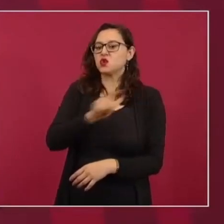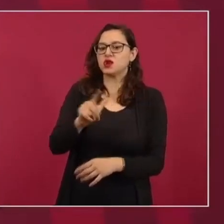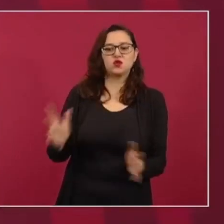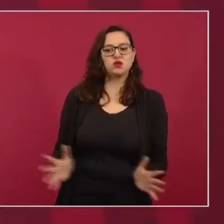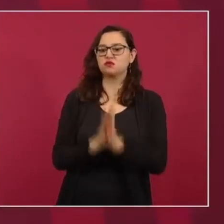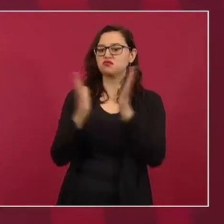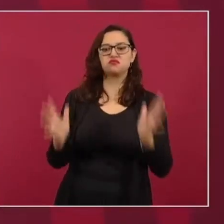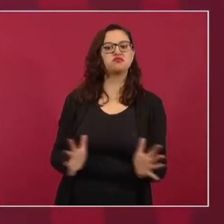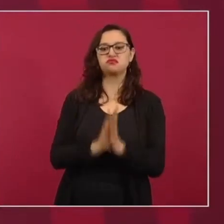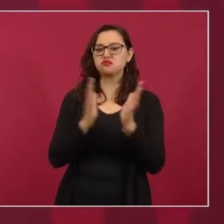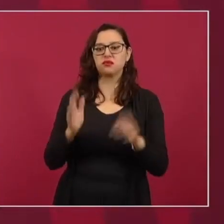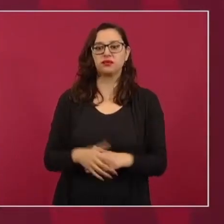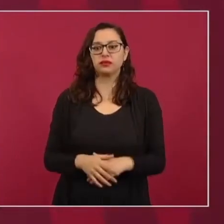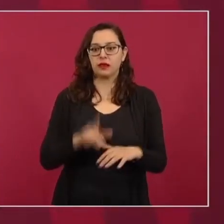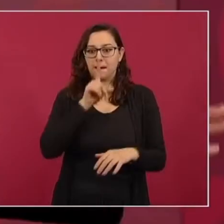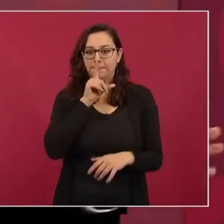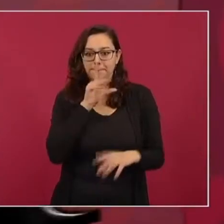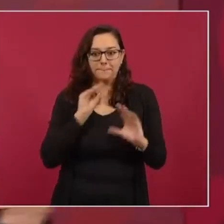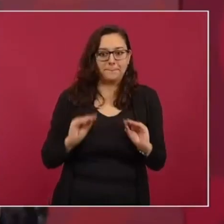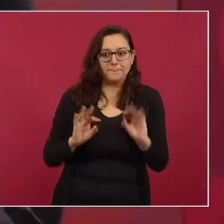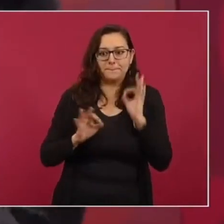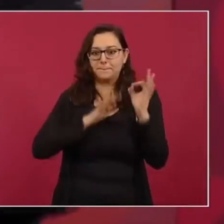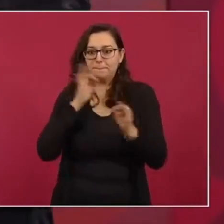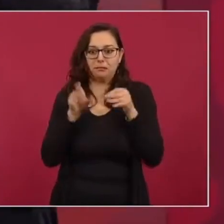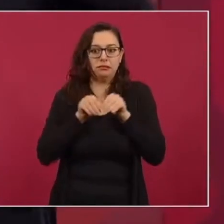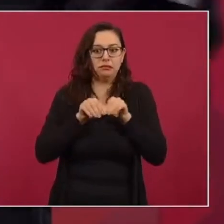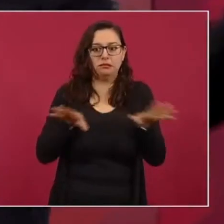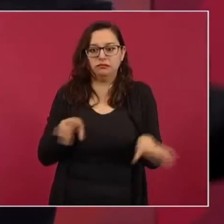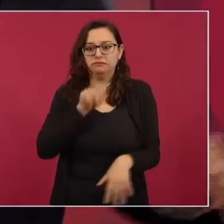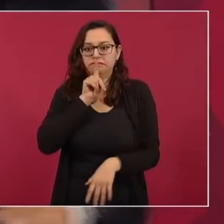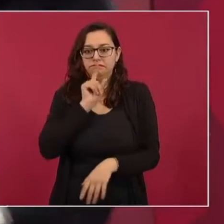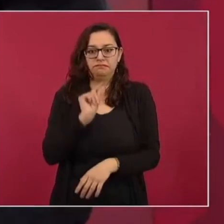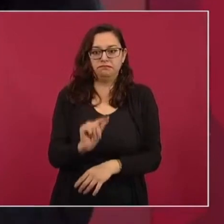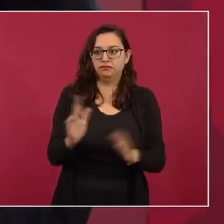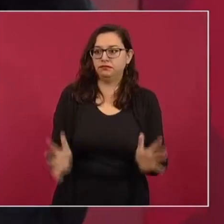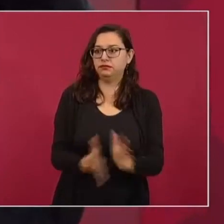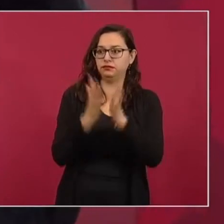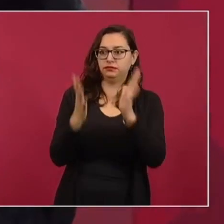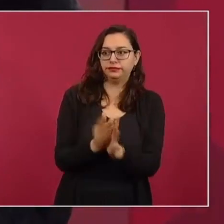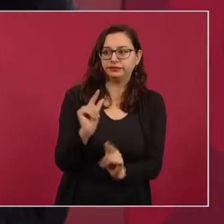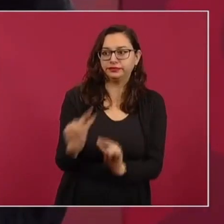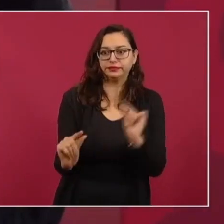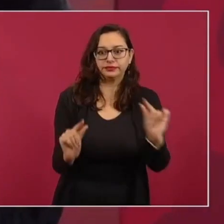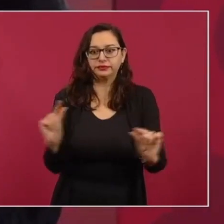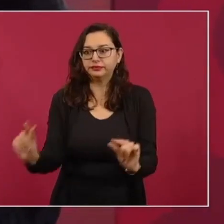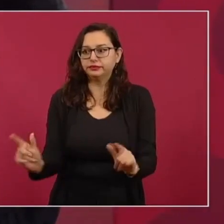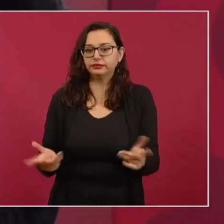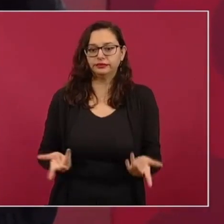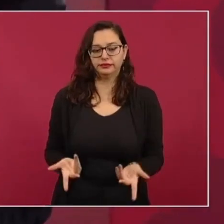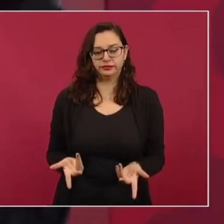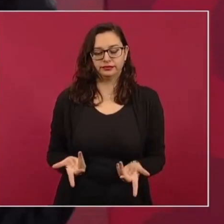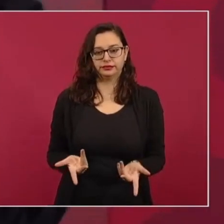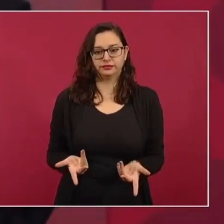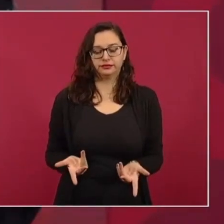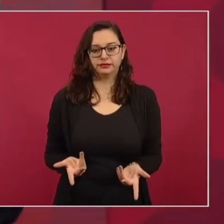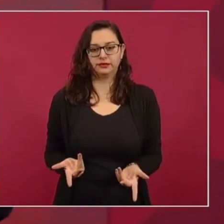El presidente Andrés Manuel López Obrador acusó al Instituto Nacional Electoral de buscar que los ciudadanos no participen en la revocación de mandato. Durante la